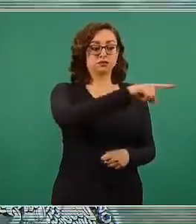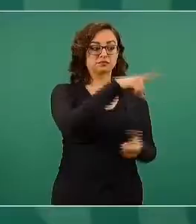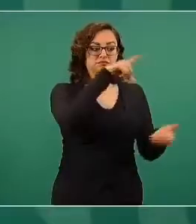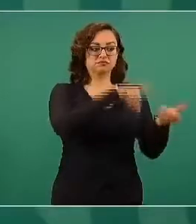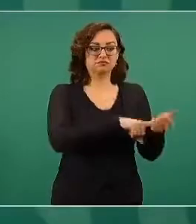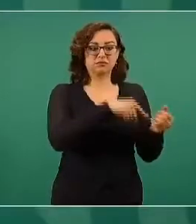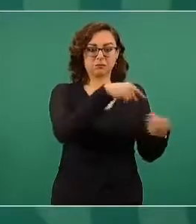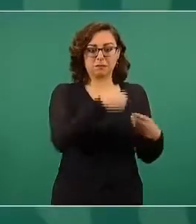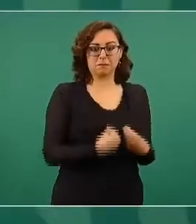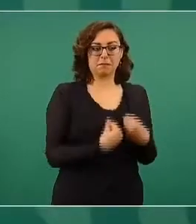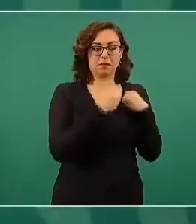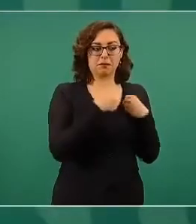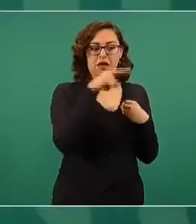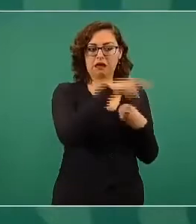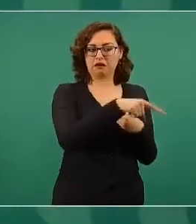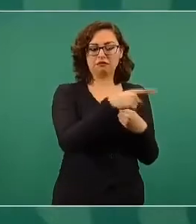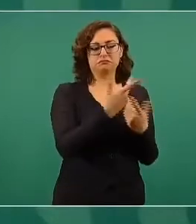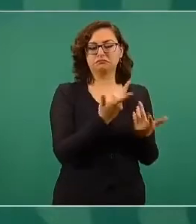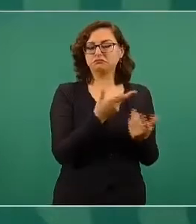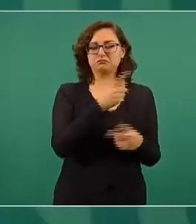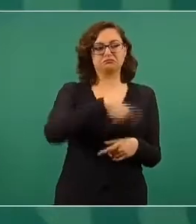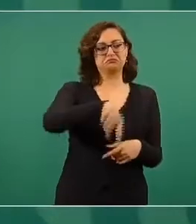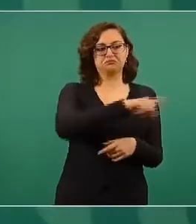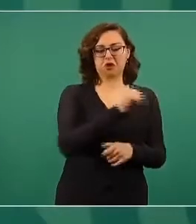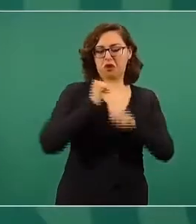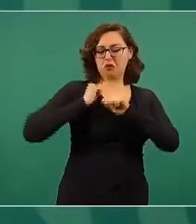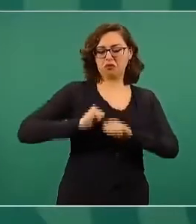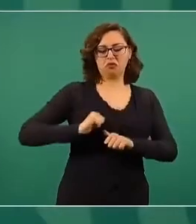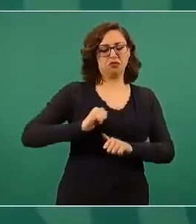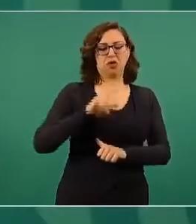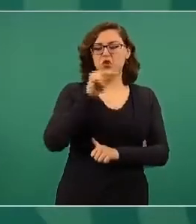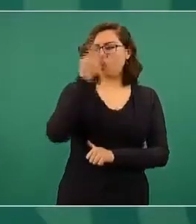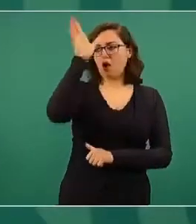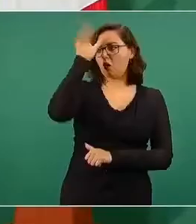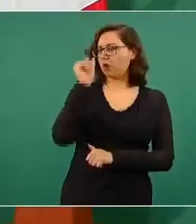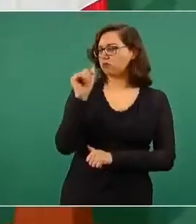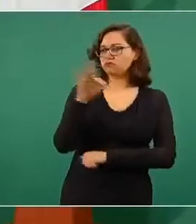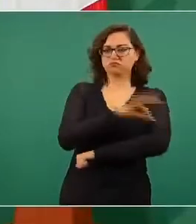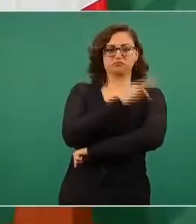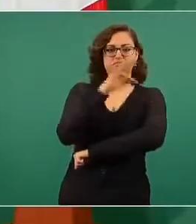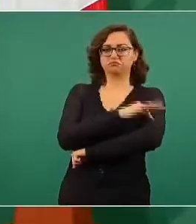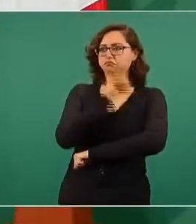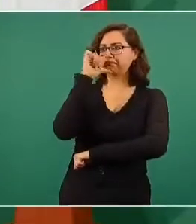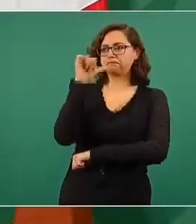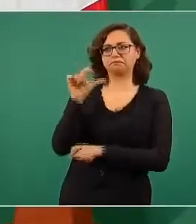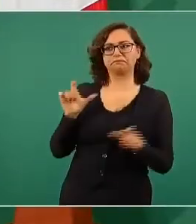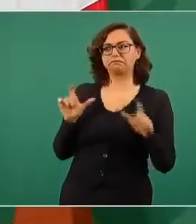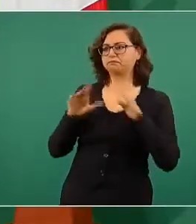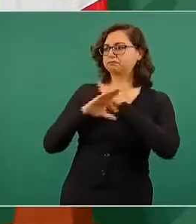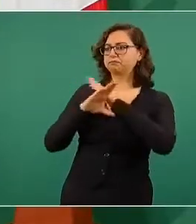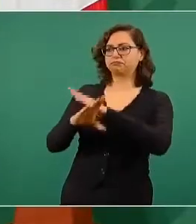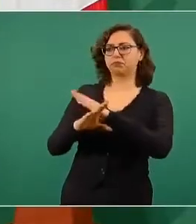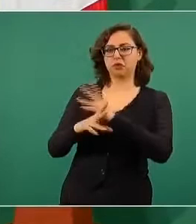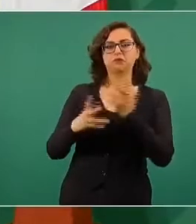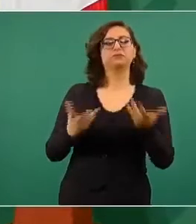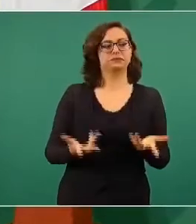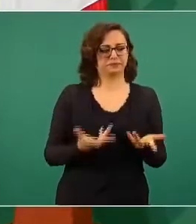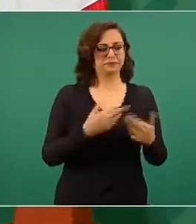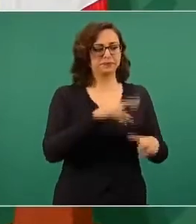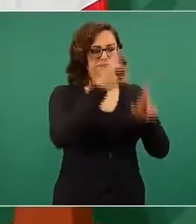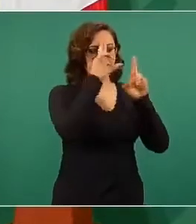cercanos. No se puso el centro de vacunación en los 14 municipios porque,